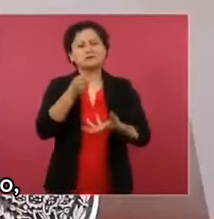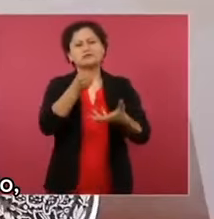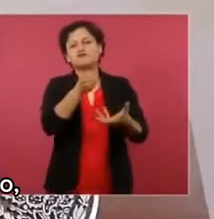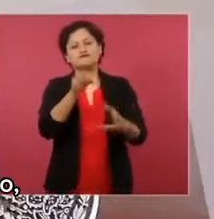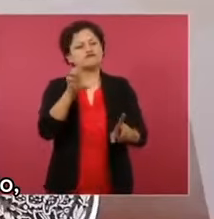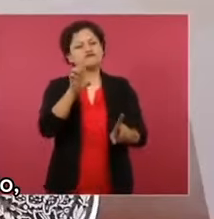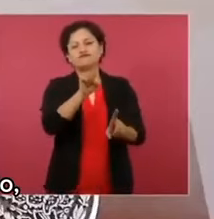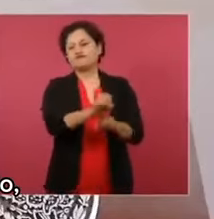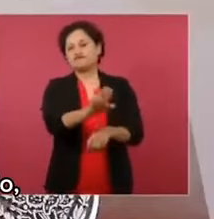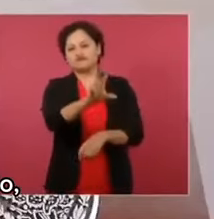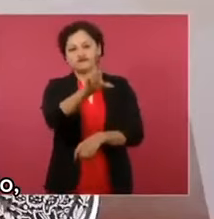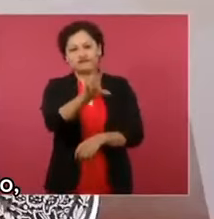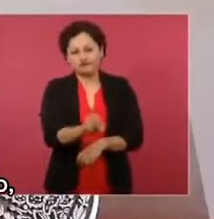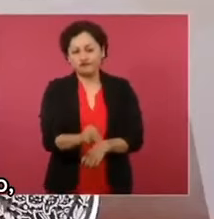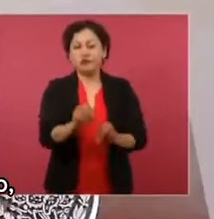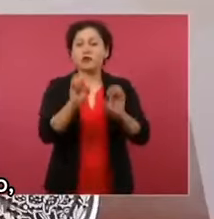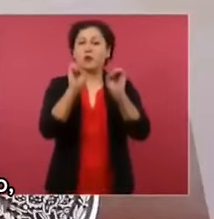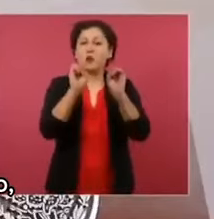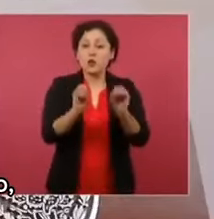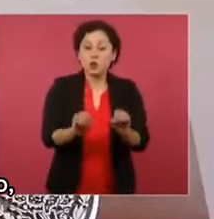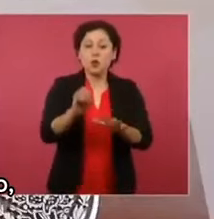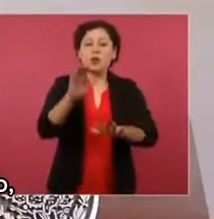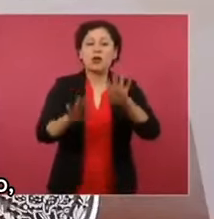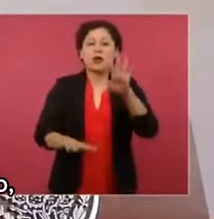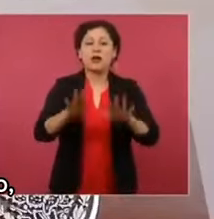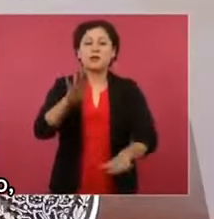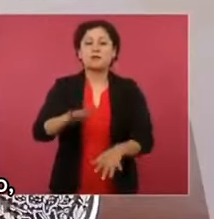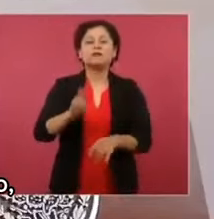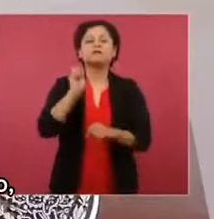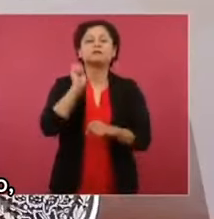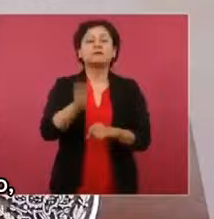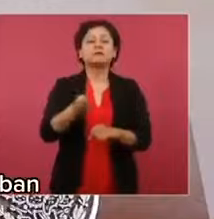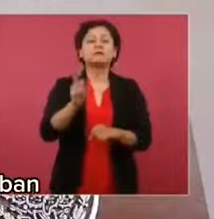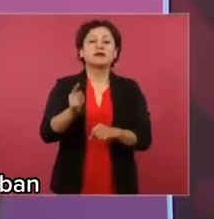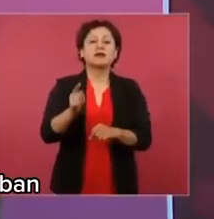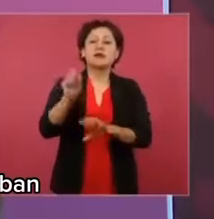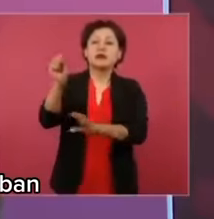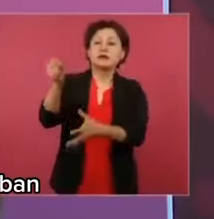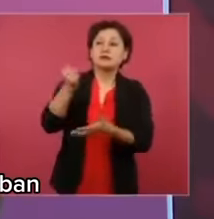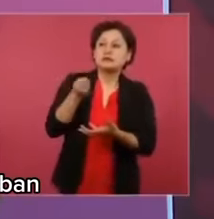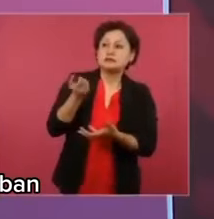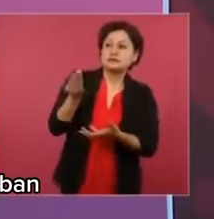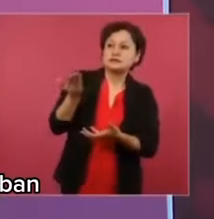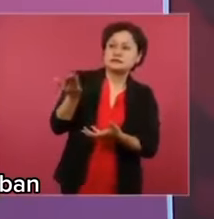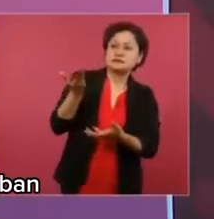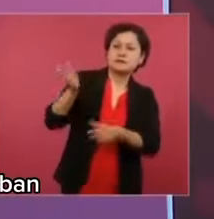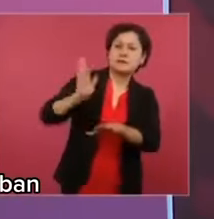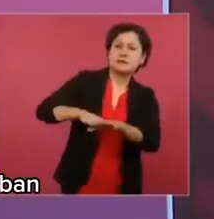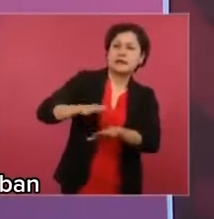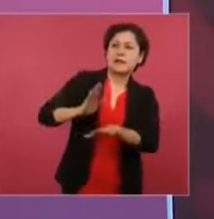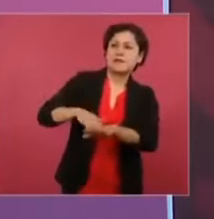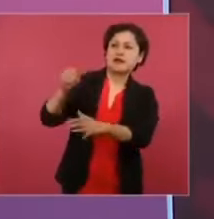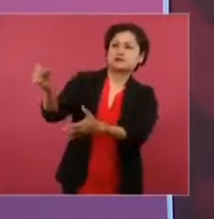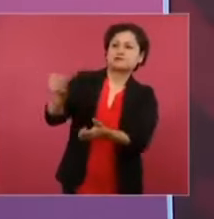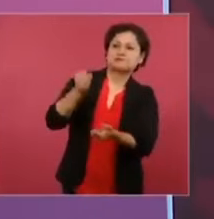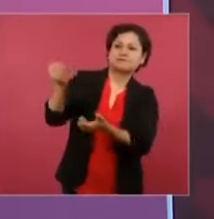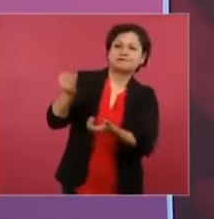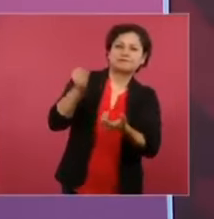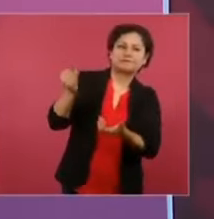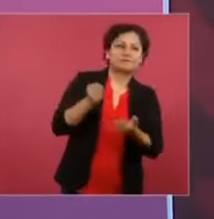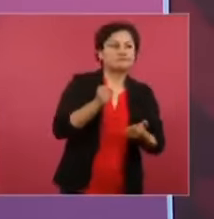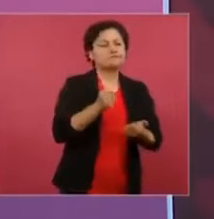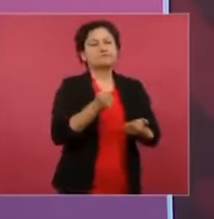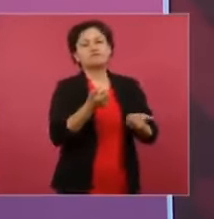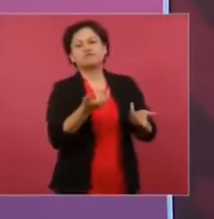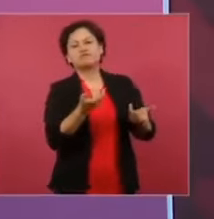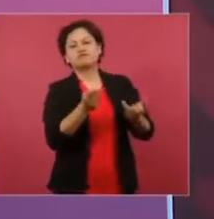se iban prorrogando, buscando ampliaciones del presupuesto, ampliaciones para concluir, y ahí se quedaban los